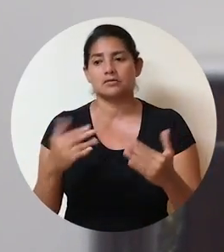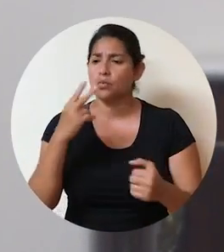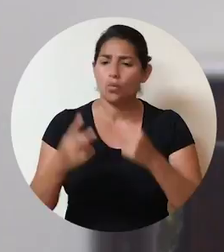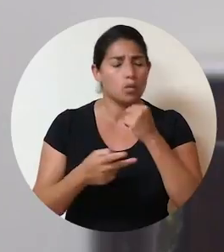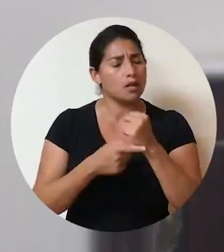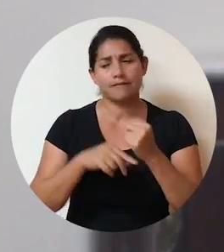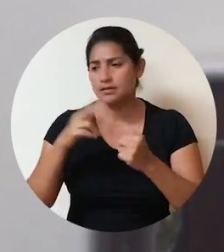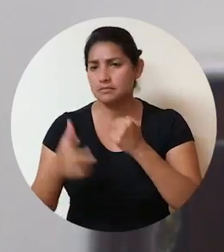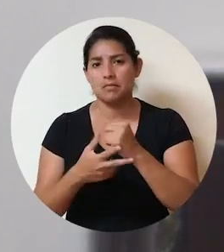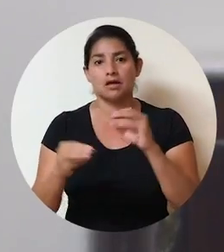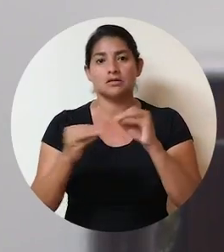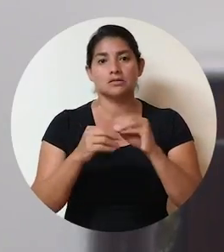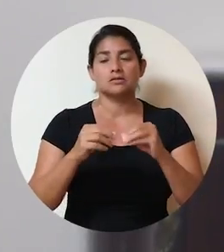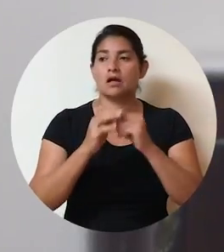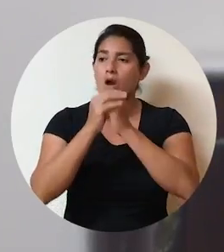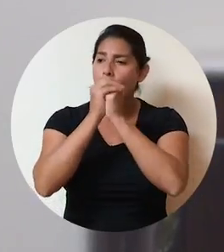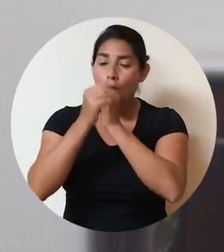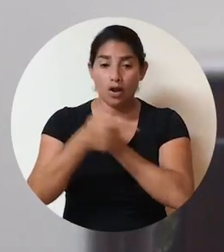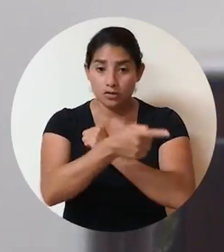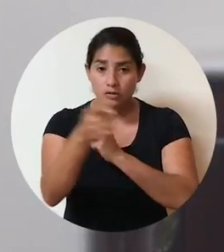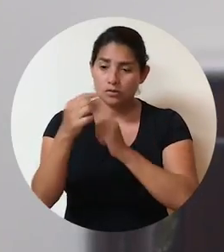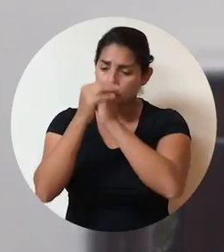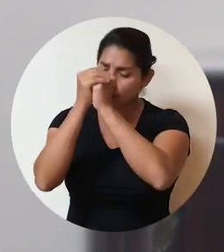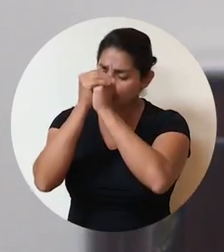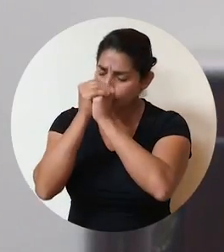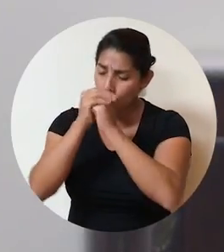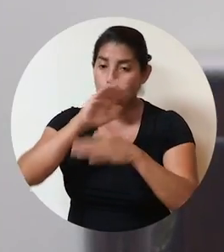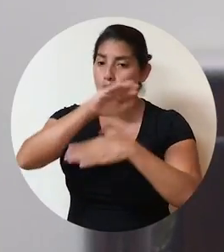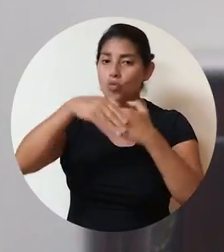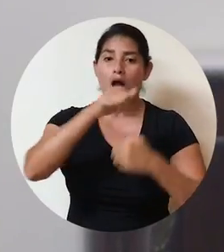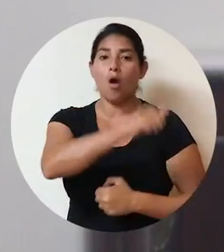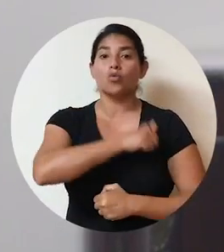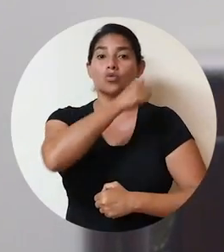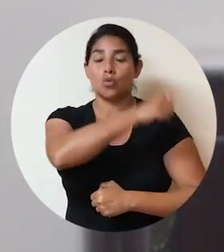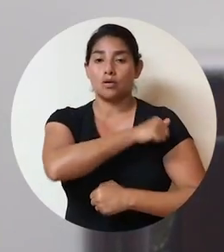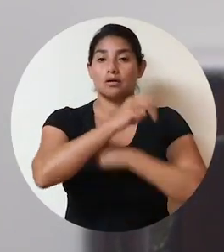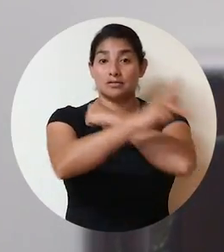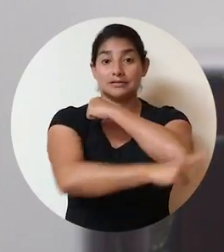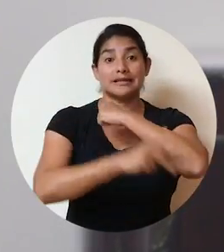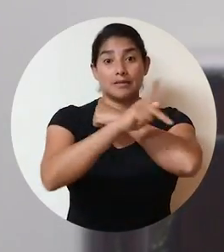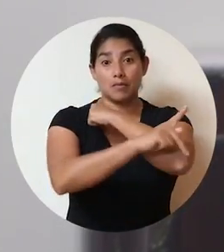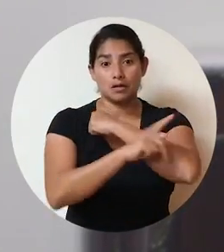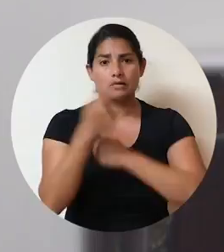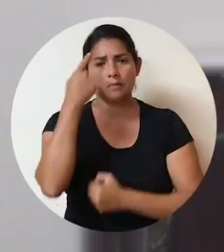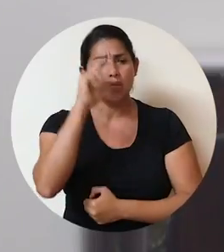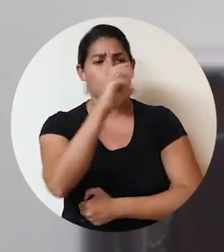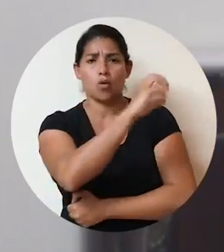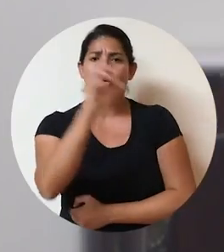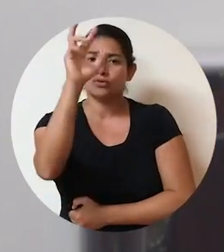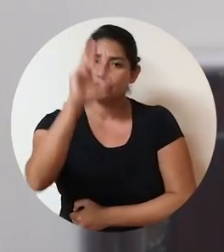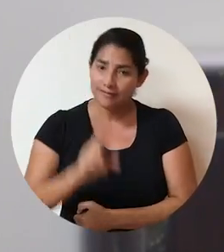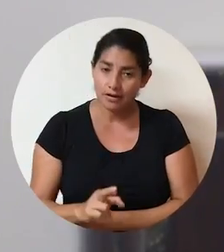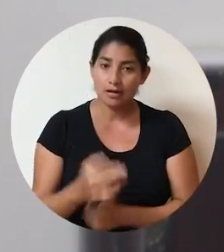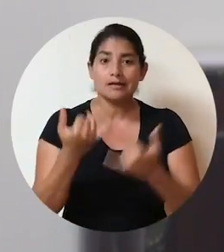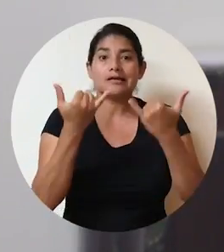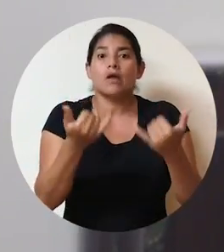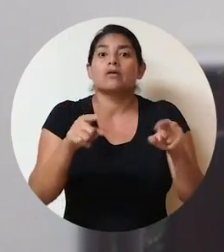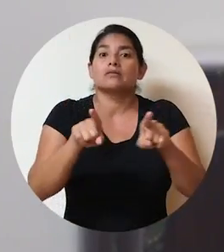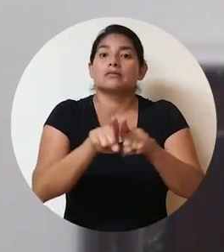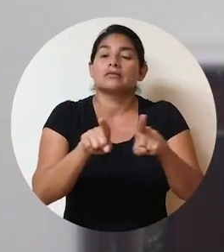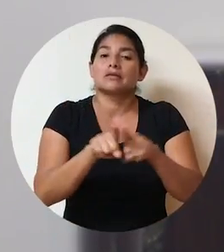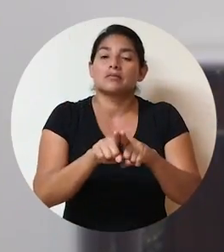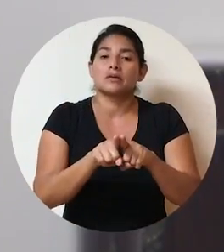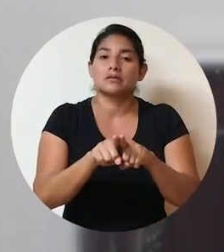Agradezco una vez más las oraciones que hacen por las autoridades del país, por Costa Rica